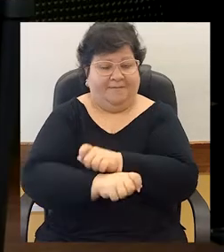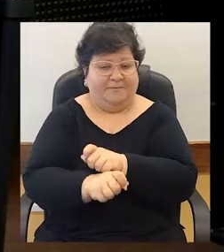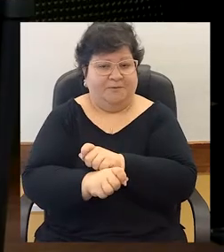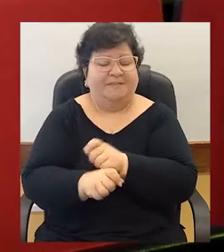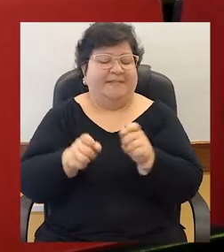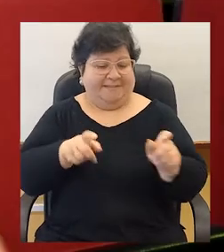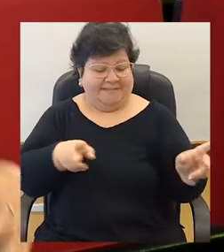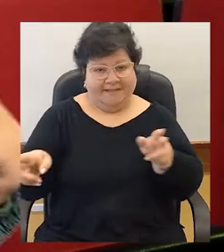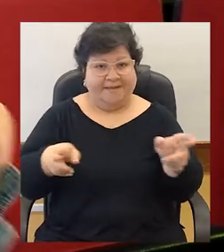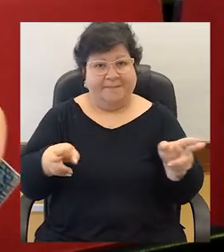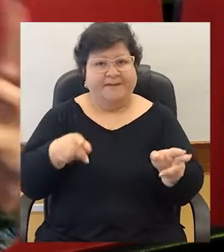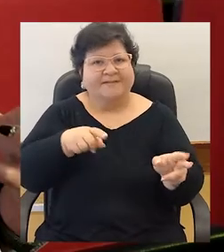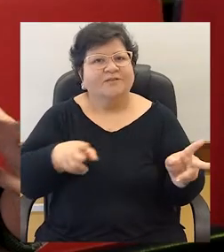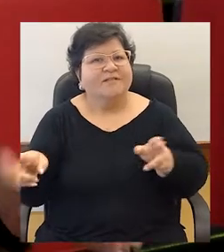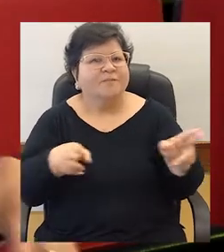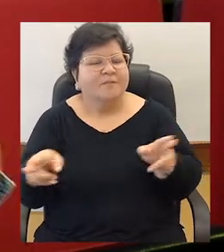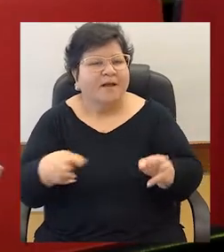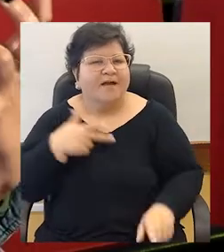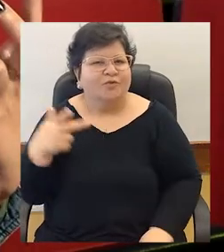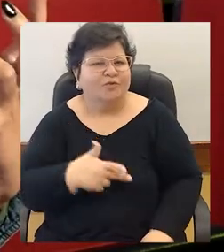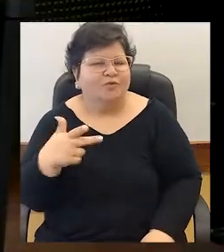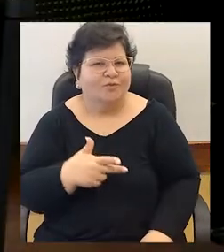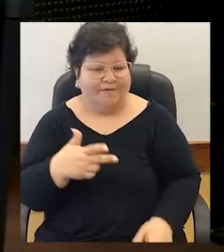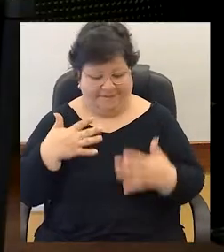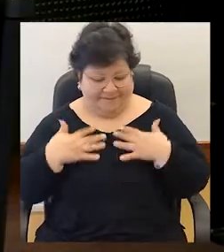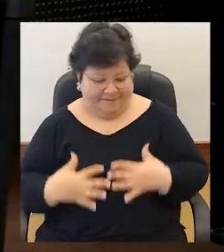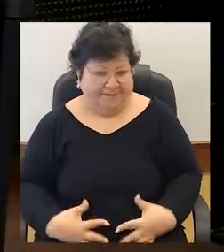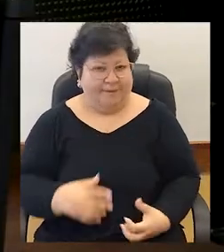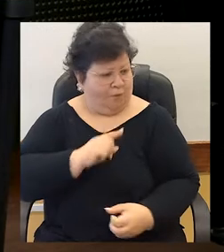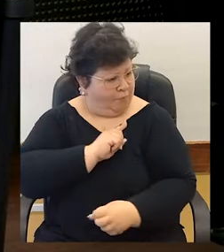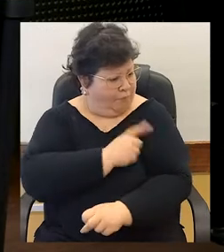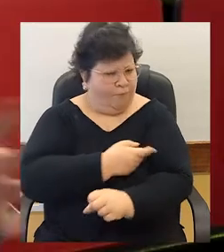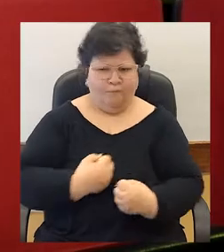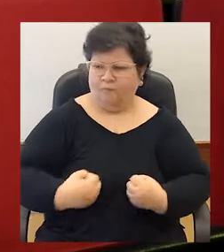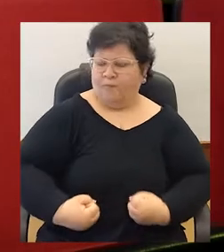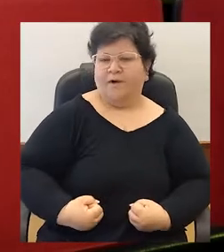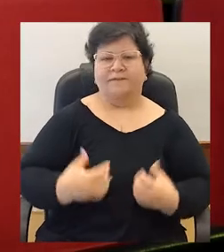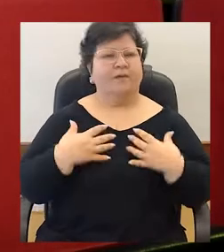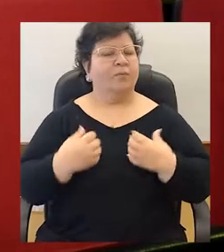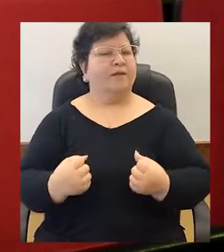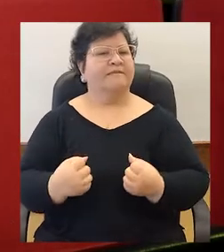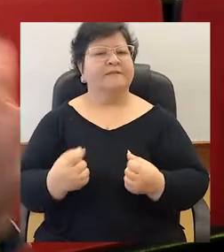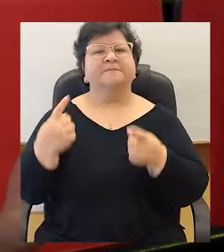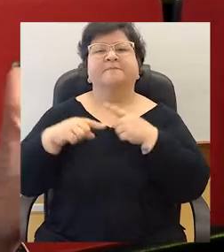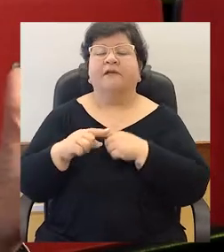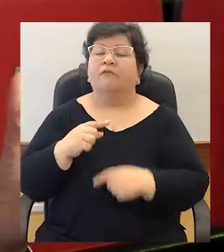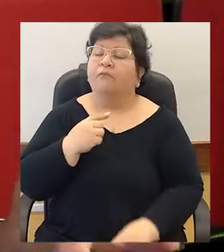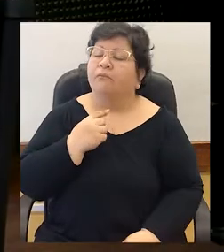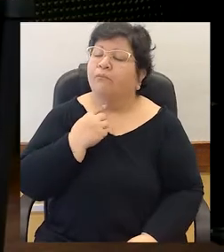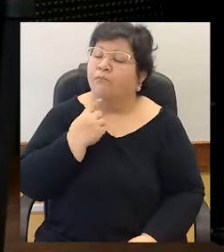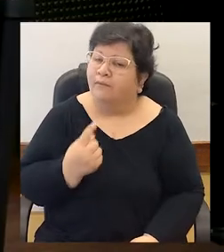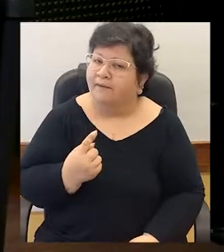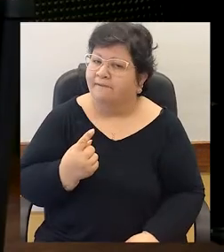es una etapa en la que los seres humanos somos físicamente fuertes, saludables y resistentes, pero además también somos muy vulnerables